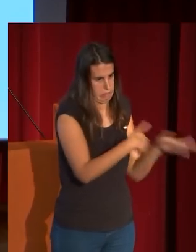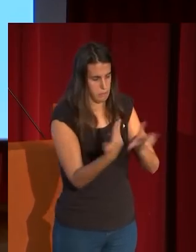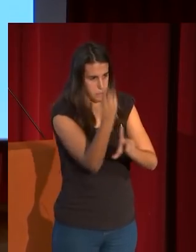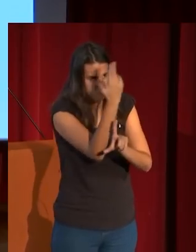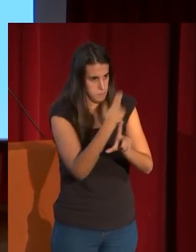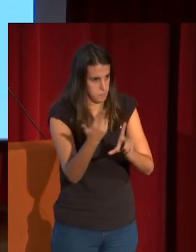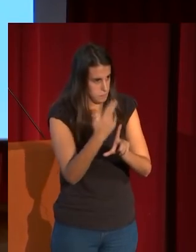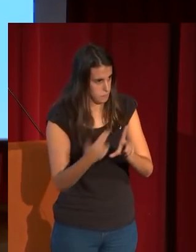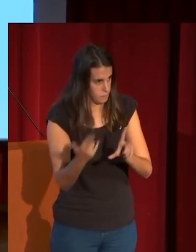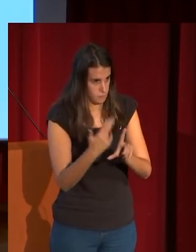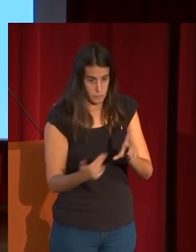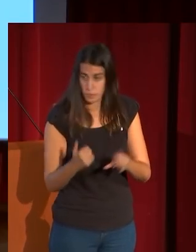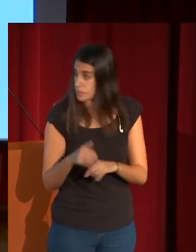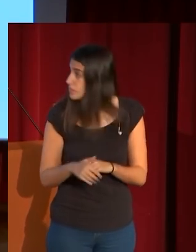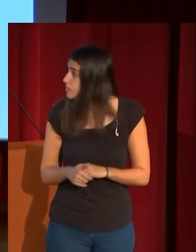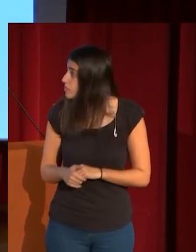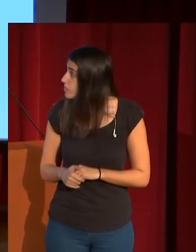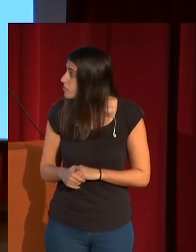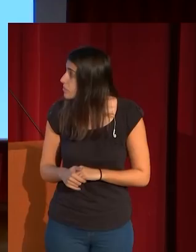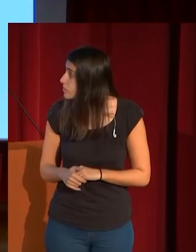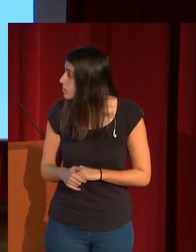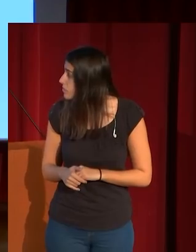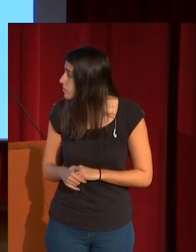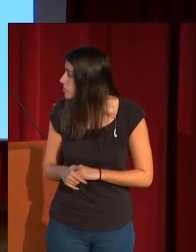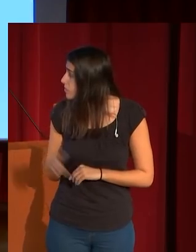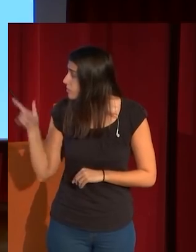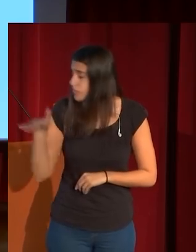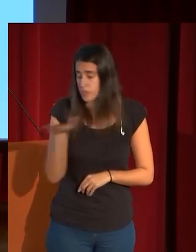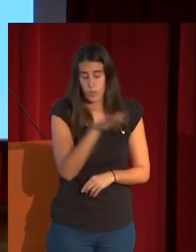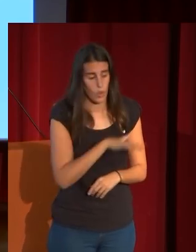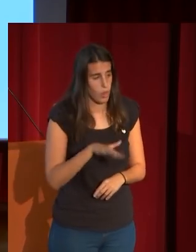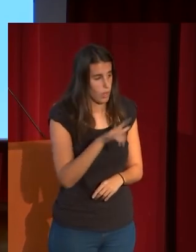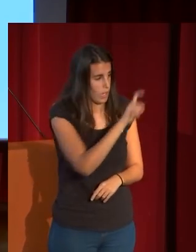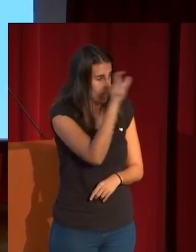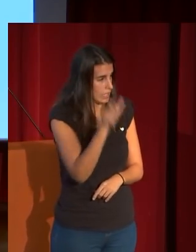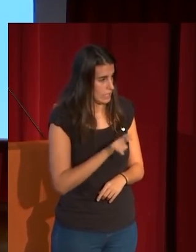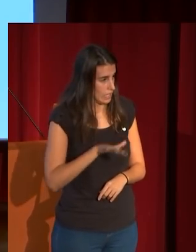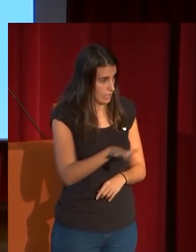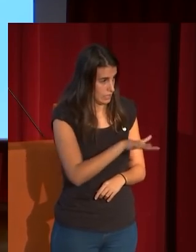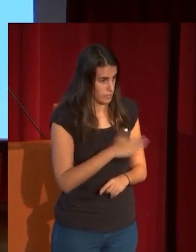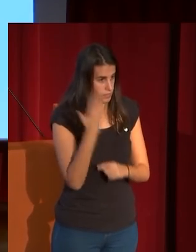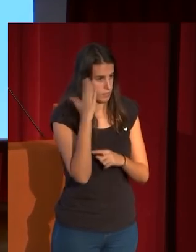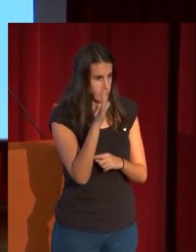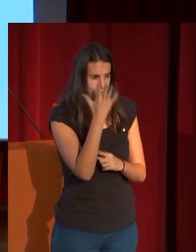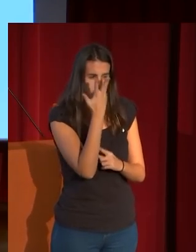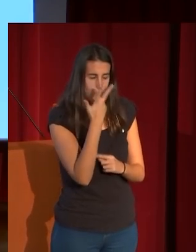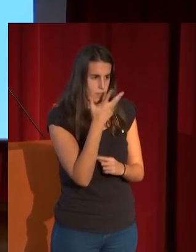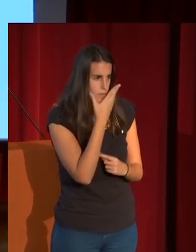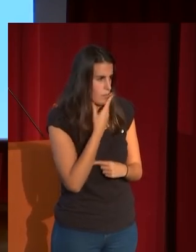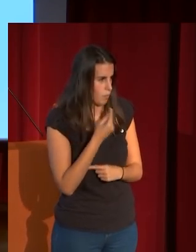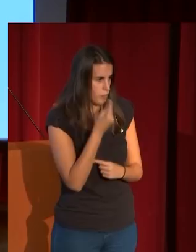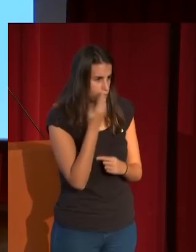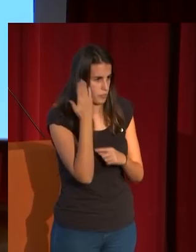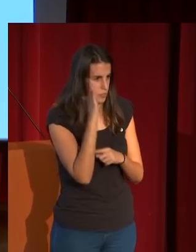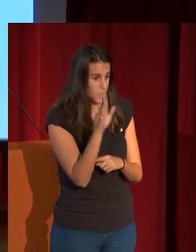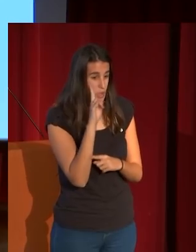composición pero el resto esto es Portici donde está establecido y fíjense este colorido tan bello también aquí se ve